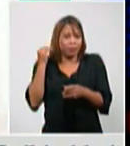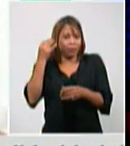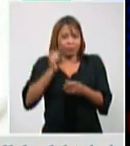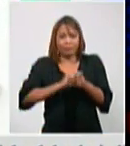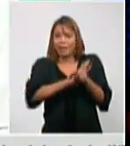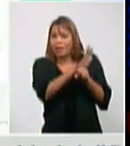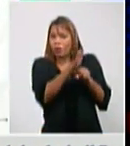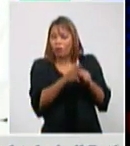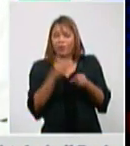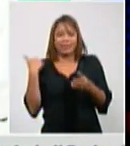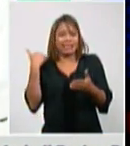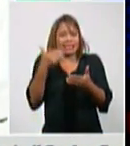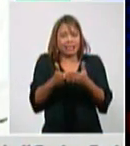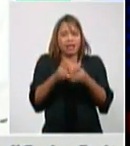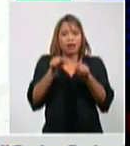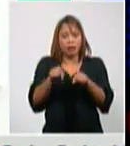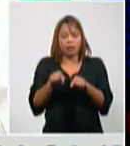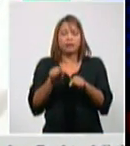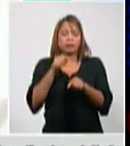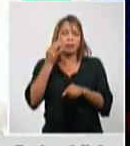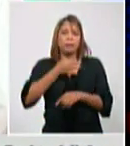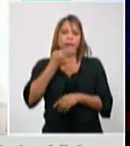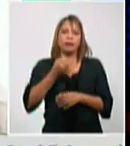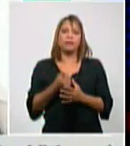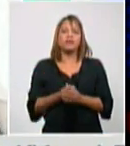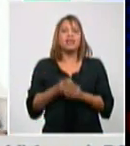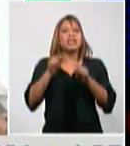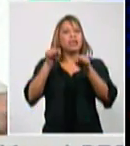pandemia y tenemos hoy